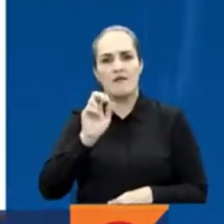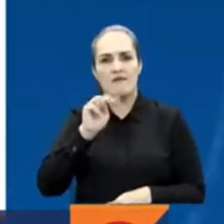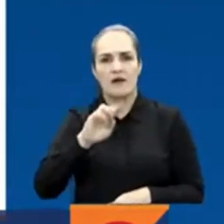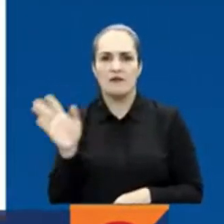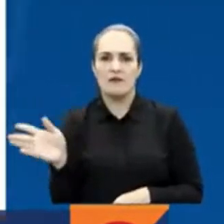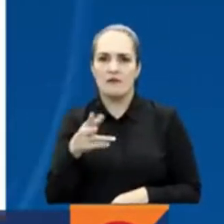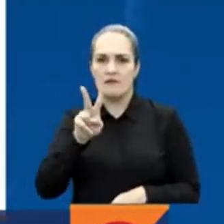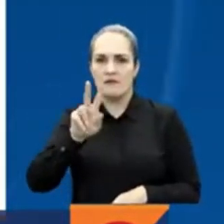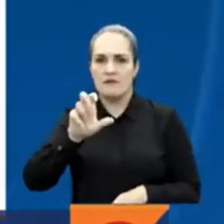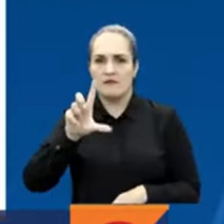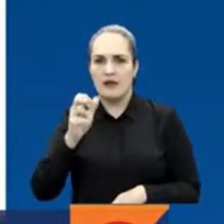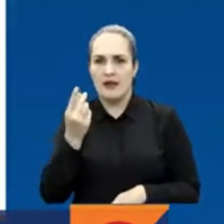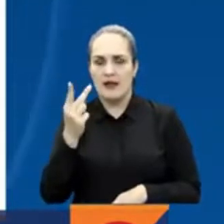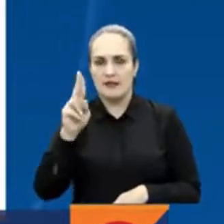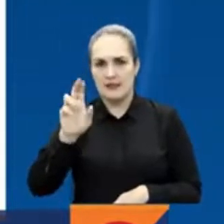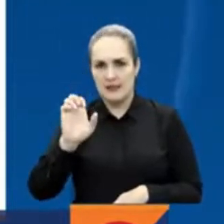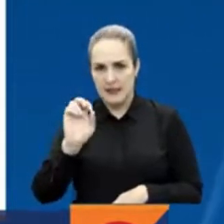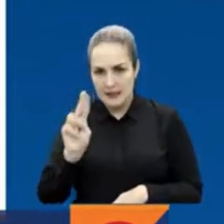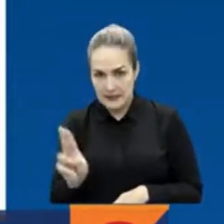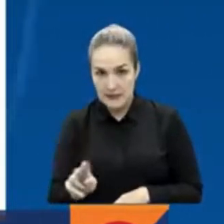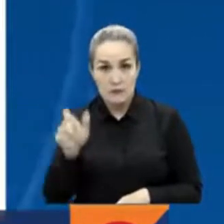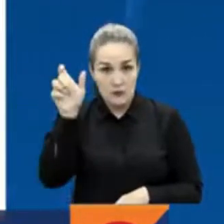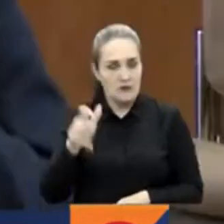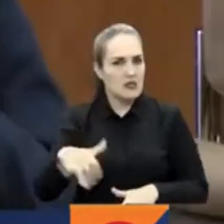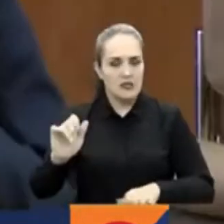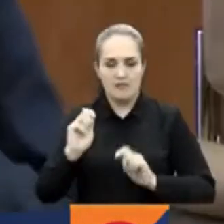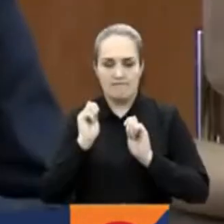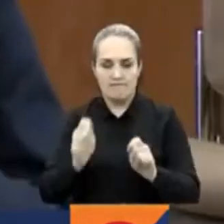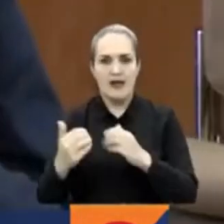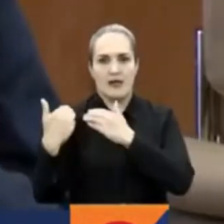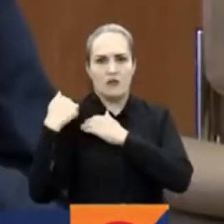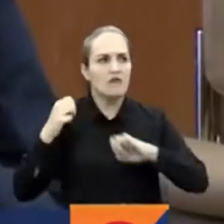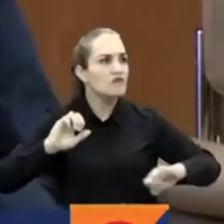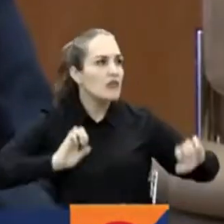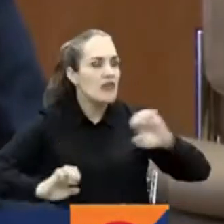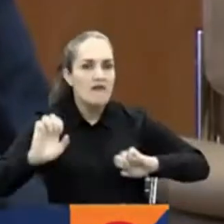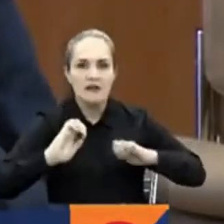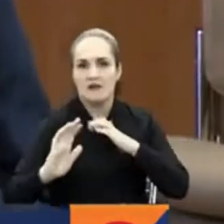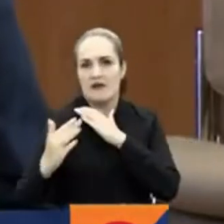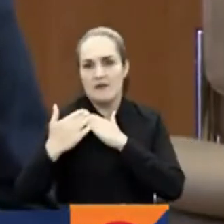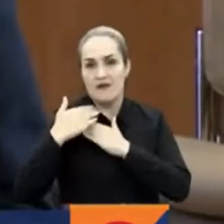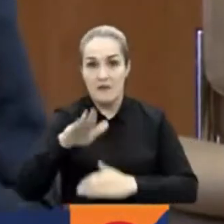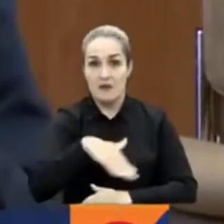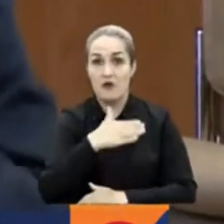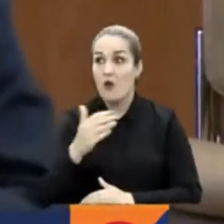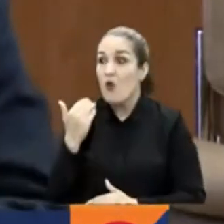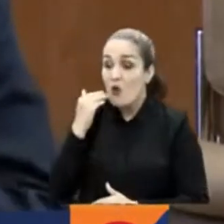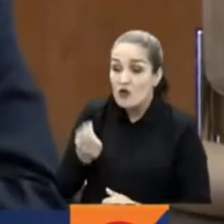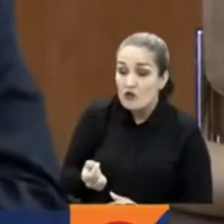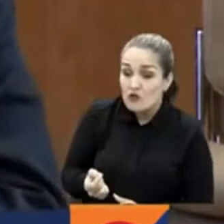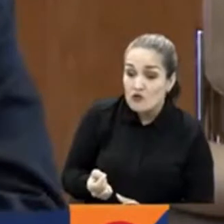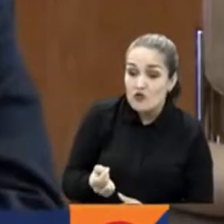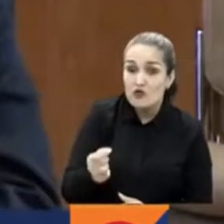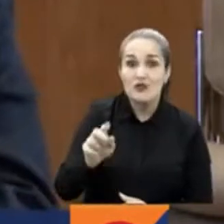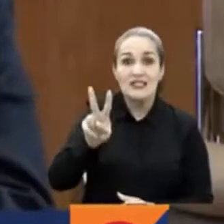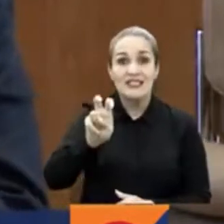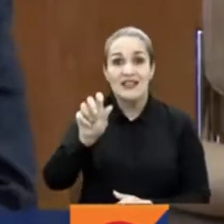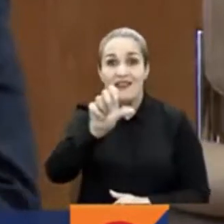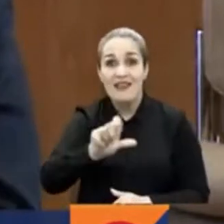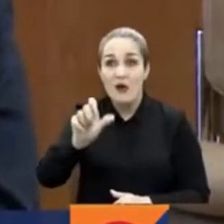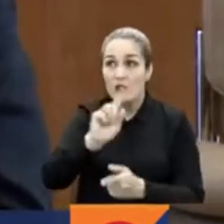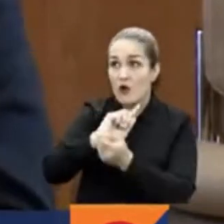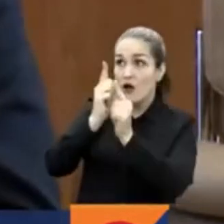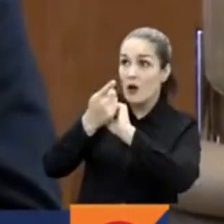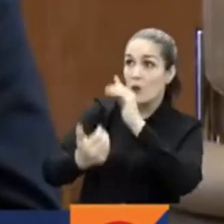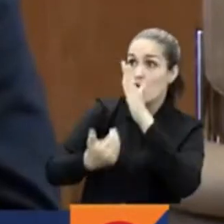encargado de llevar las riendas de la cartera de defensa una vez se posesione el gobierno del presidente electo Gustavo Petro el próximo 7